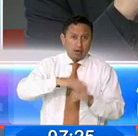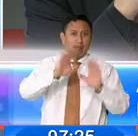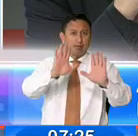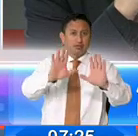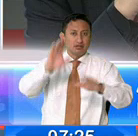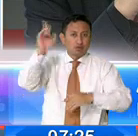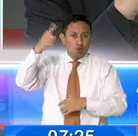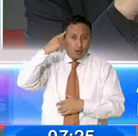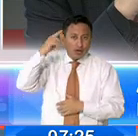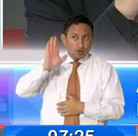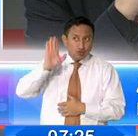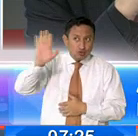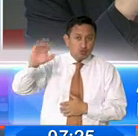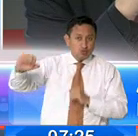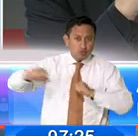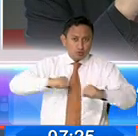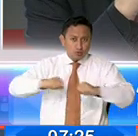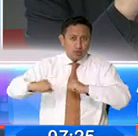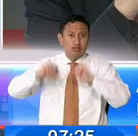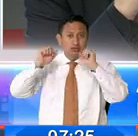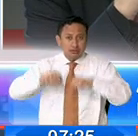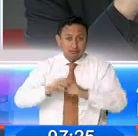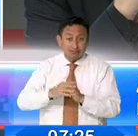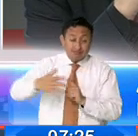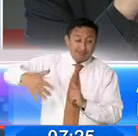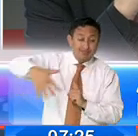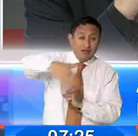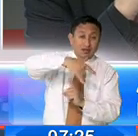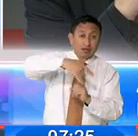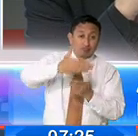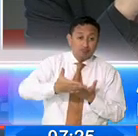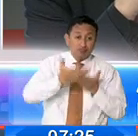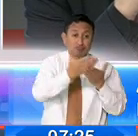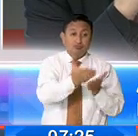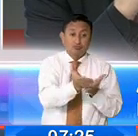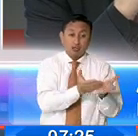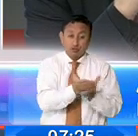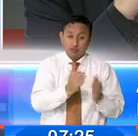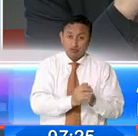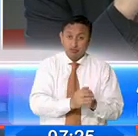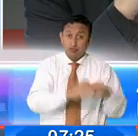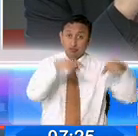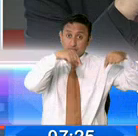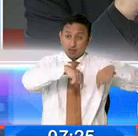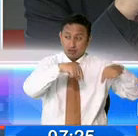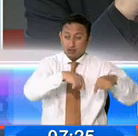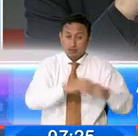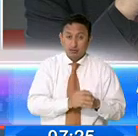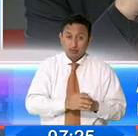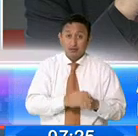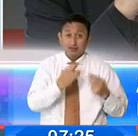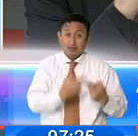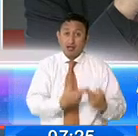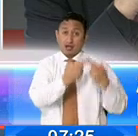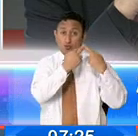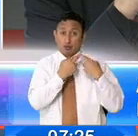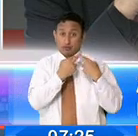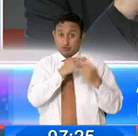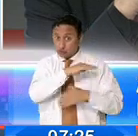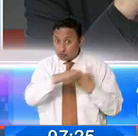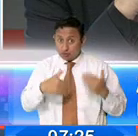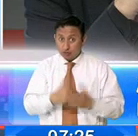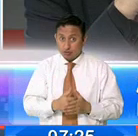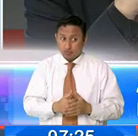el gobierno hace un esfuerzo por generar unos entornos y unos servicios, y si esto no viene acompañado de la corresponsabilidad ciudadana,